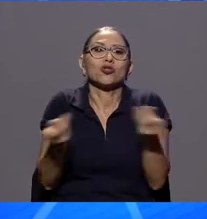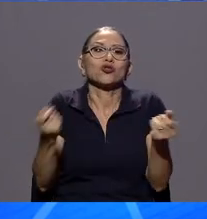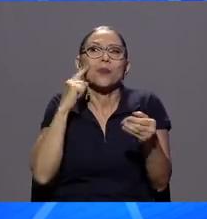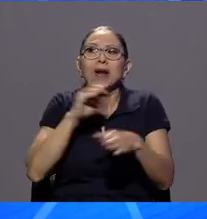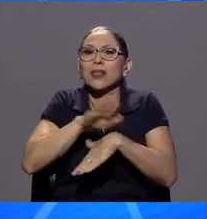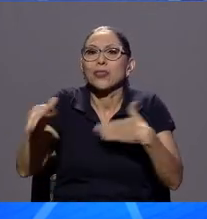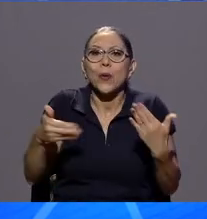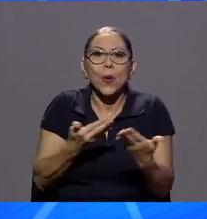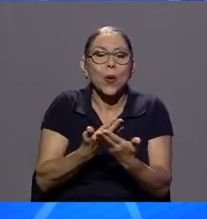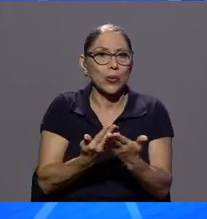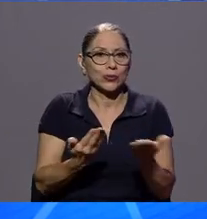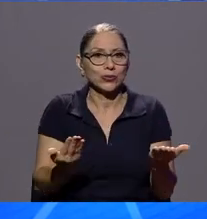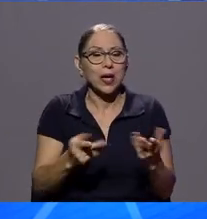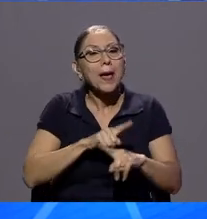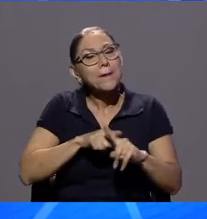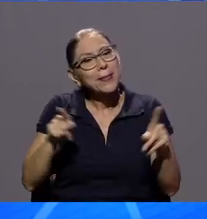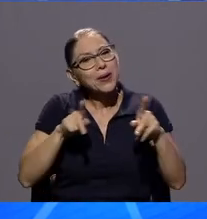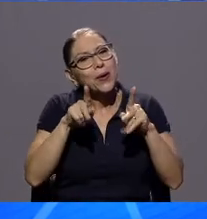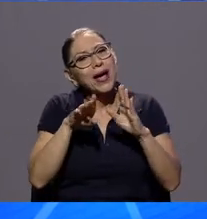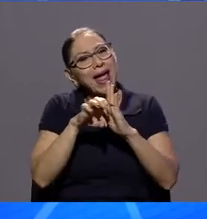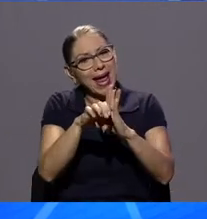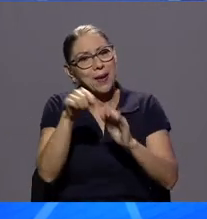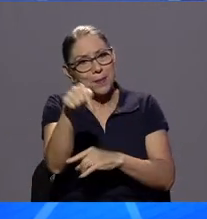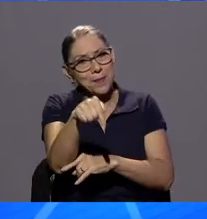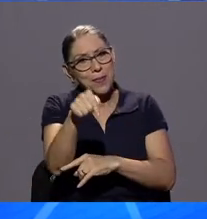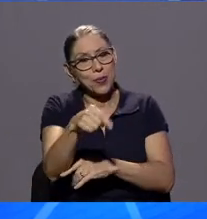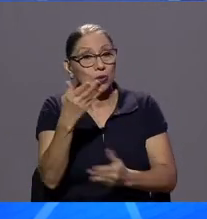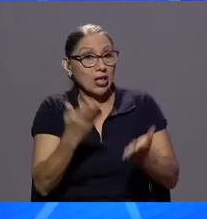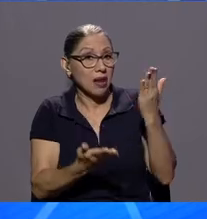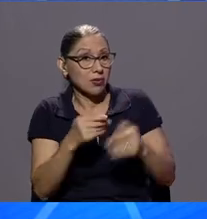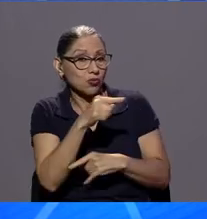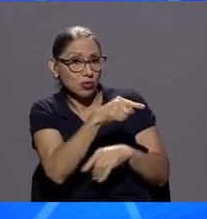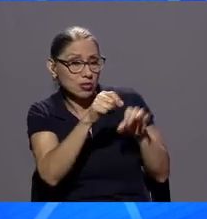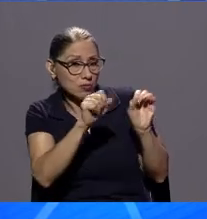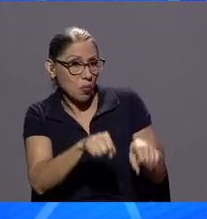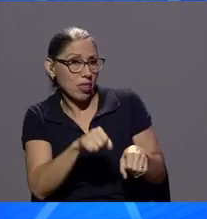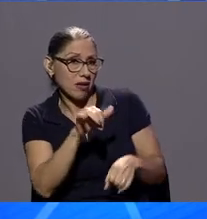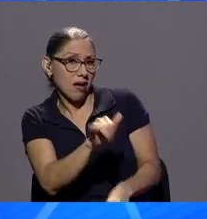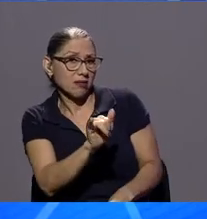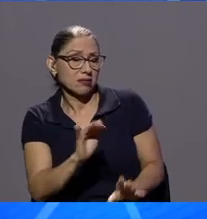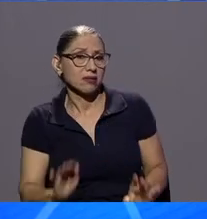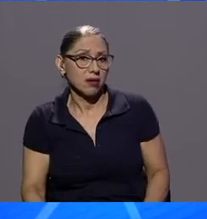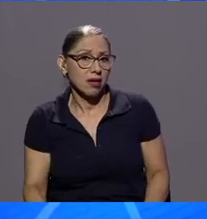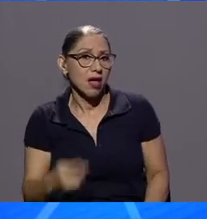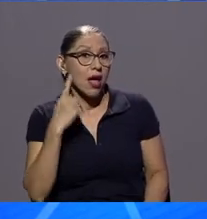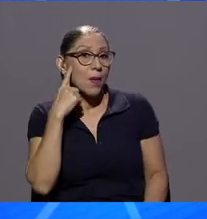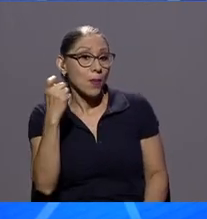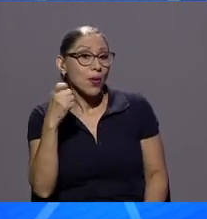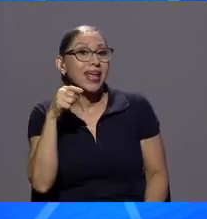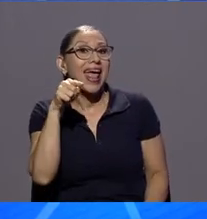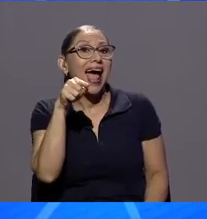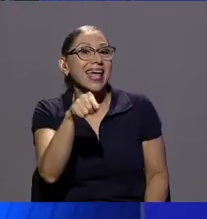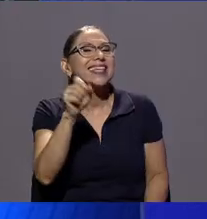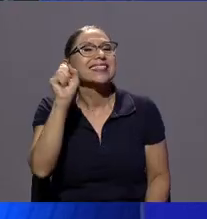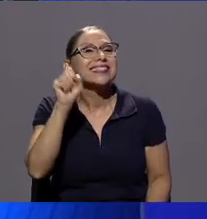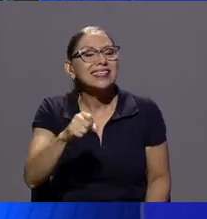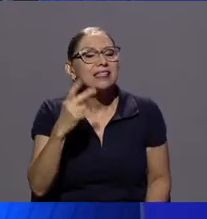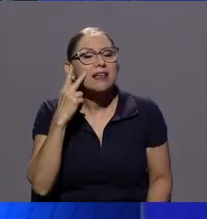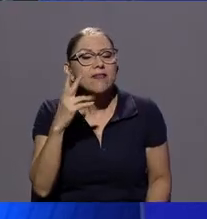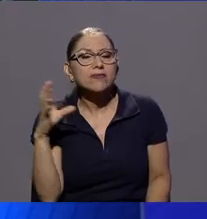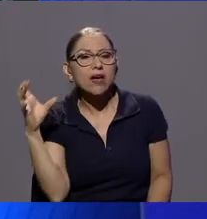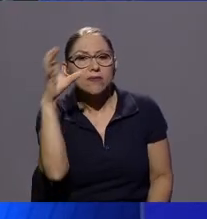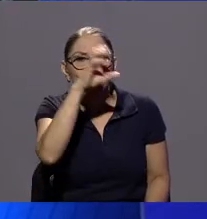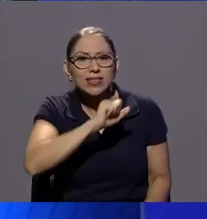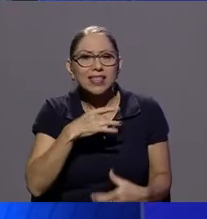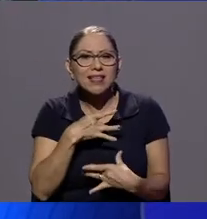forma en que ustedes pueden operar mejor también que es porque ahí si hay un interés de solucionar quiere